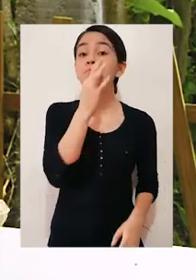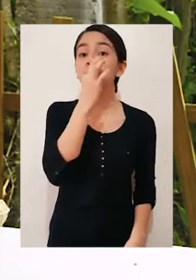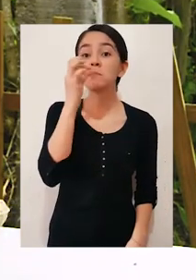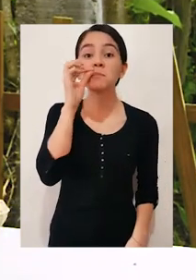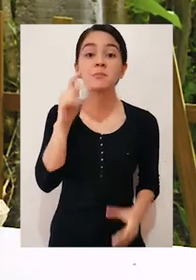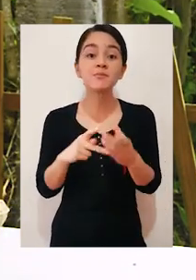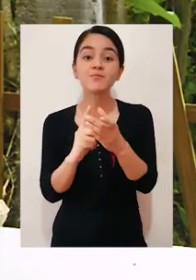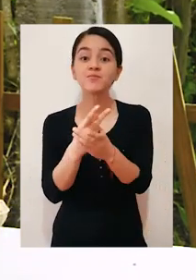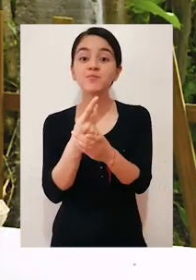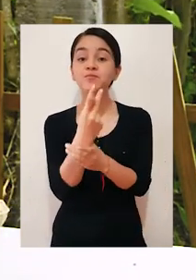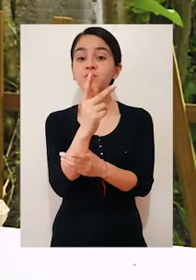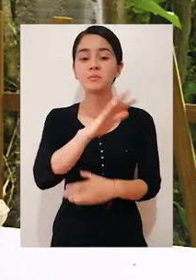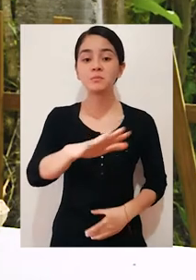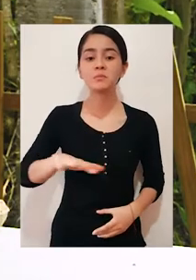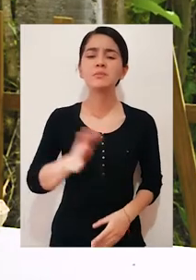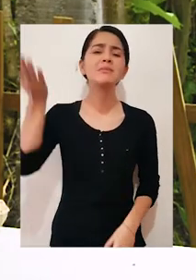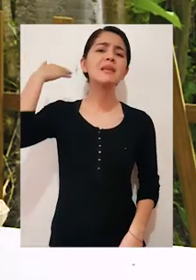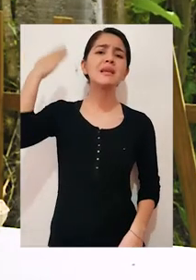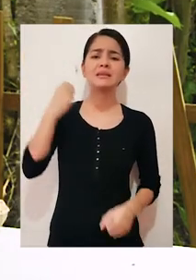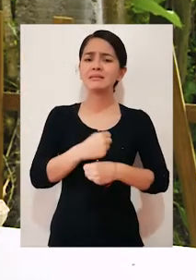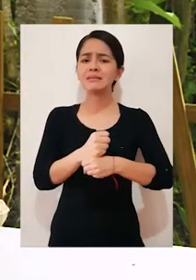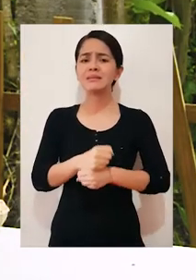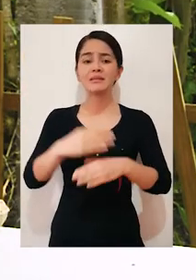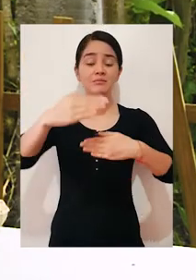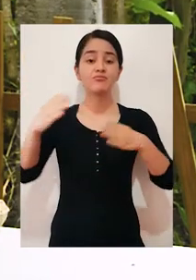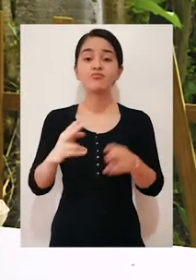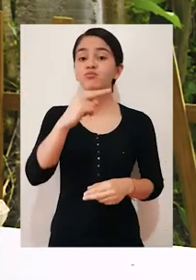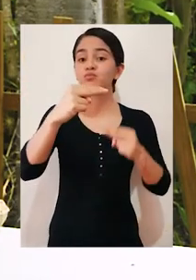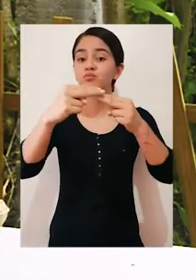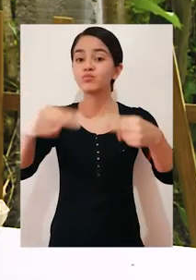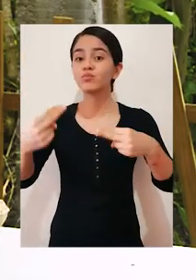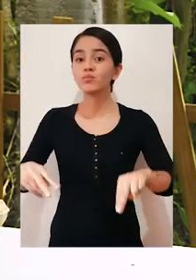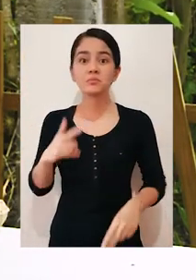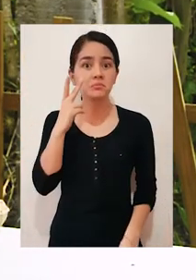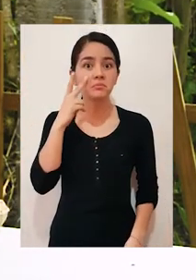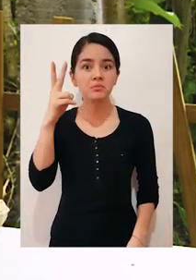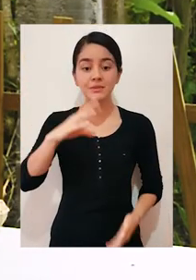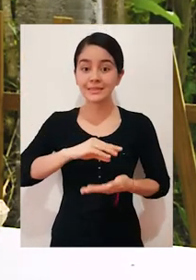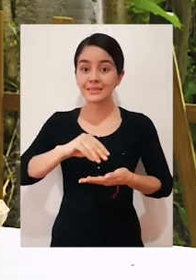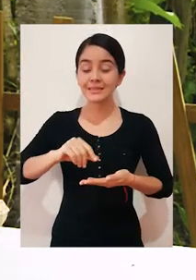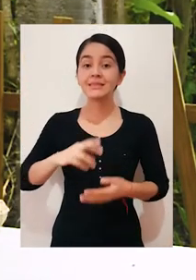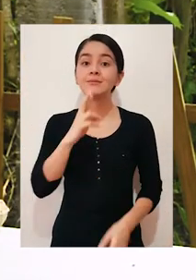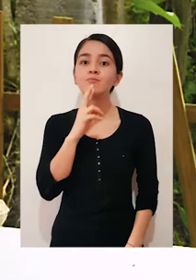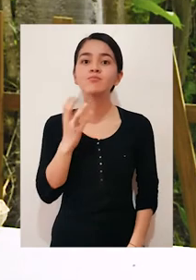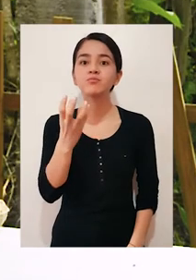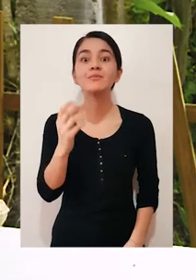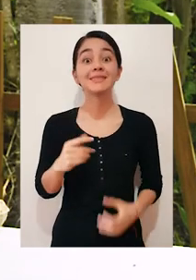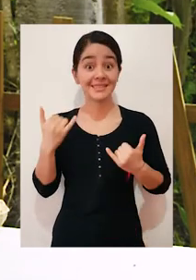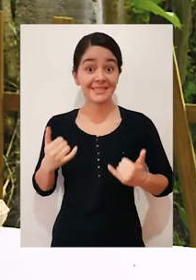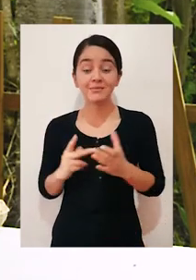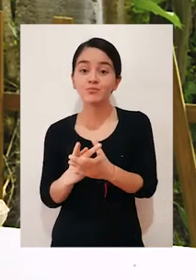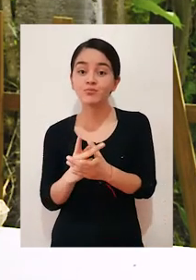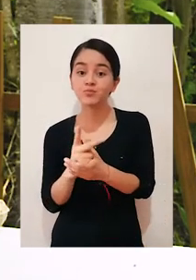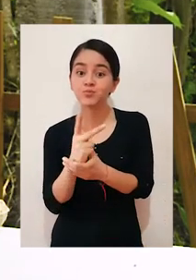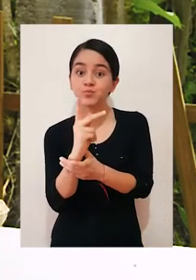preparé semanas antes con cartón de huevos vacíos. Aquí pueden ver cómo la semilla de nuestro tomate ya germinó y la